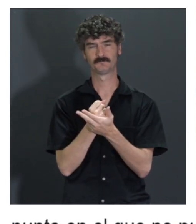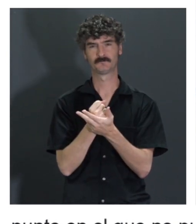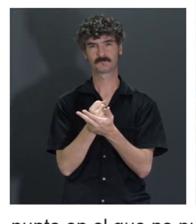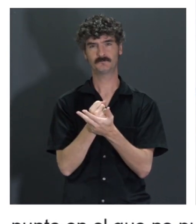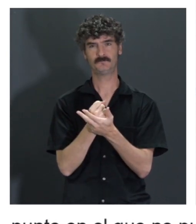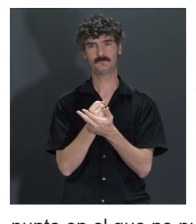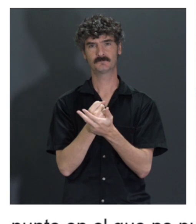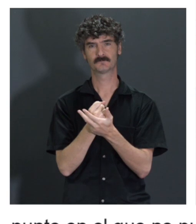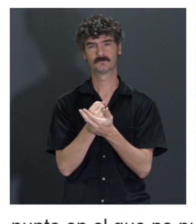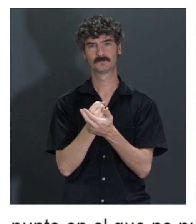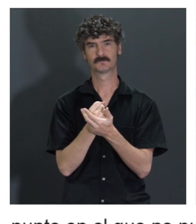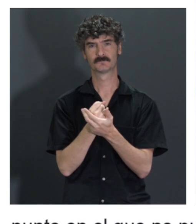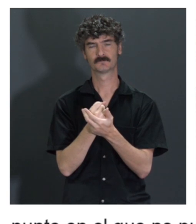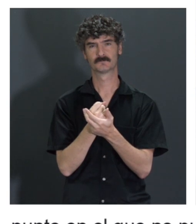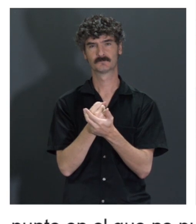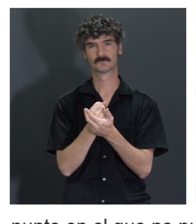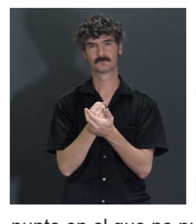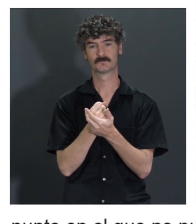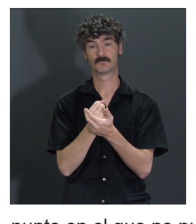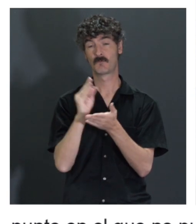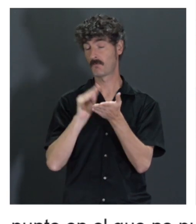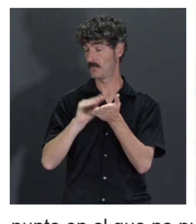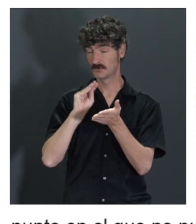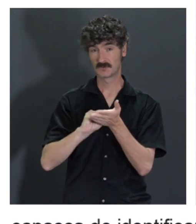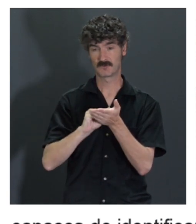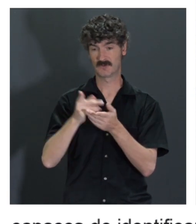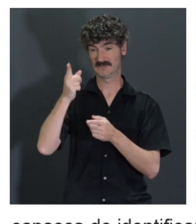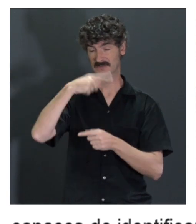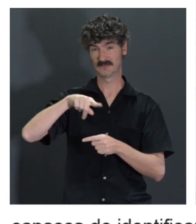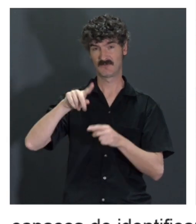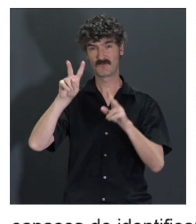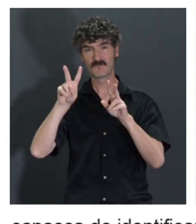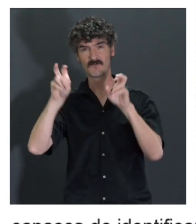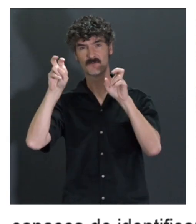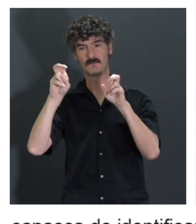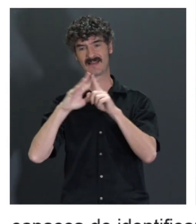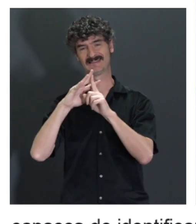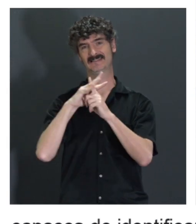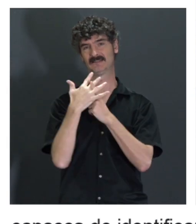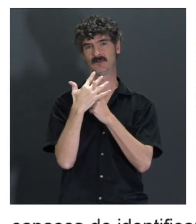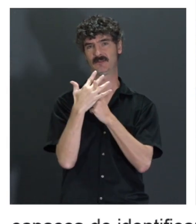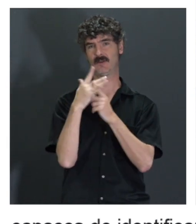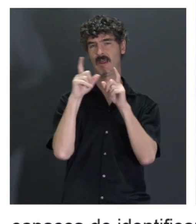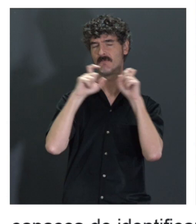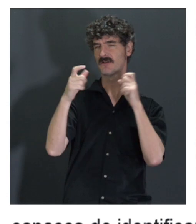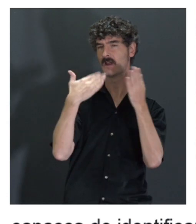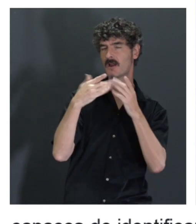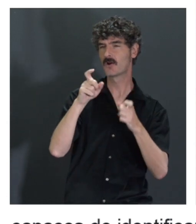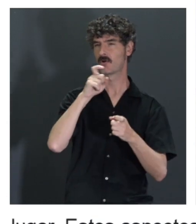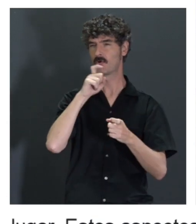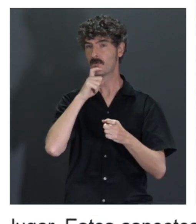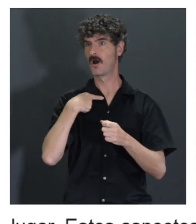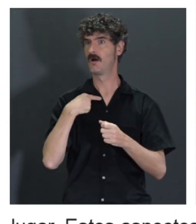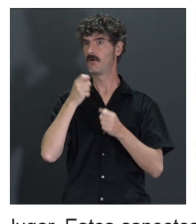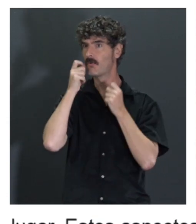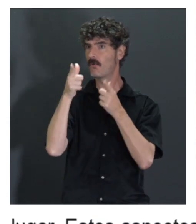Y en muchos casos, pues cuando hablamos de este tipo de situaciones con las empresas, dice, ostras, pero no lo habíamos tenido en cuenta.